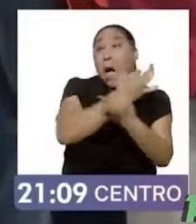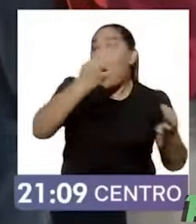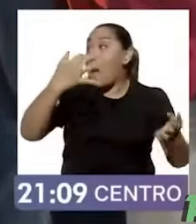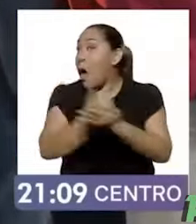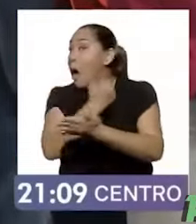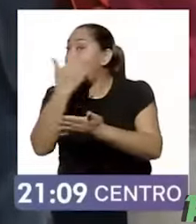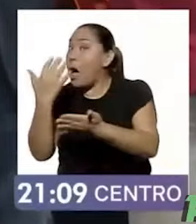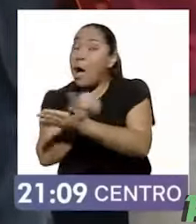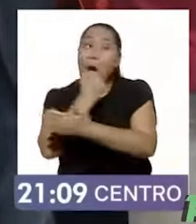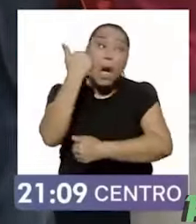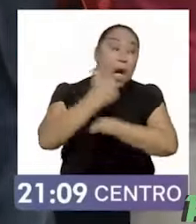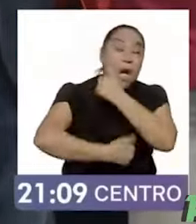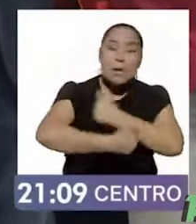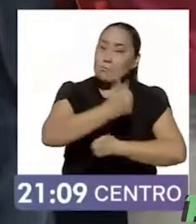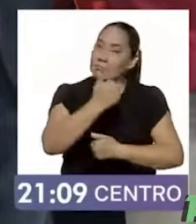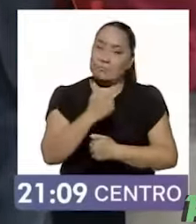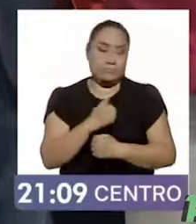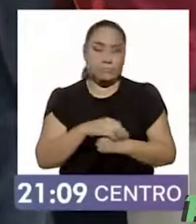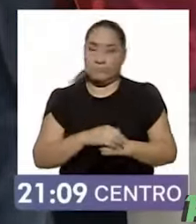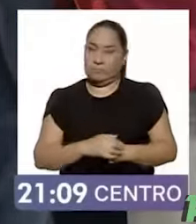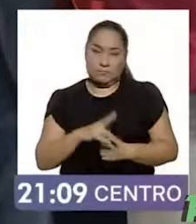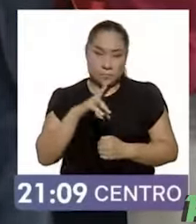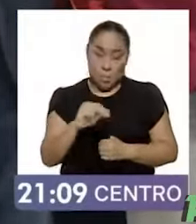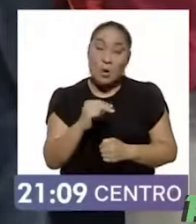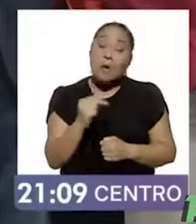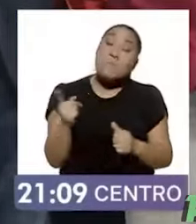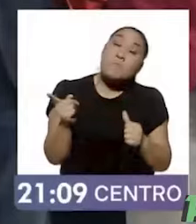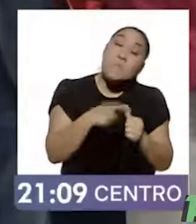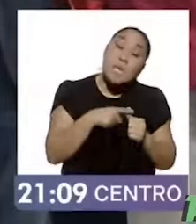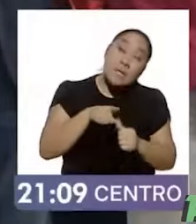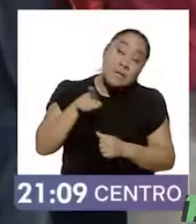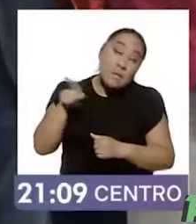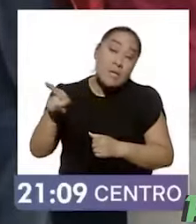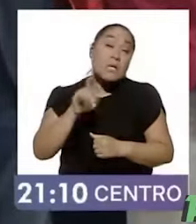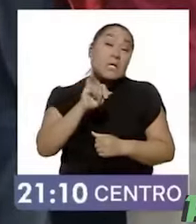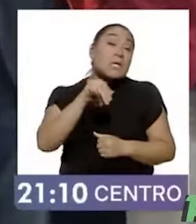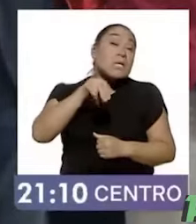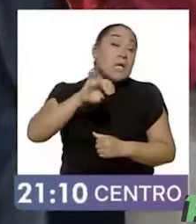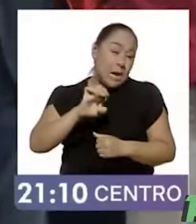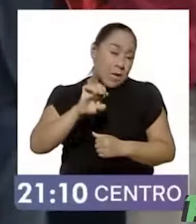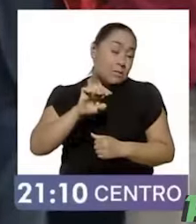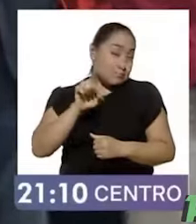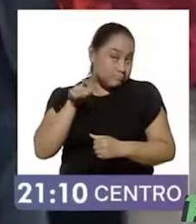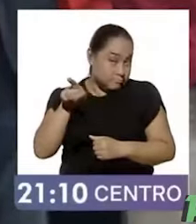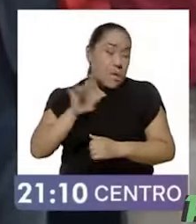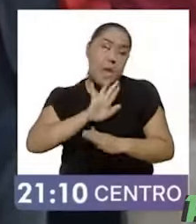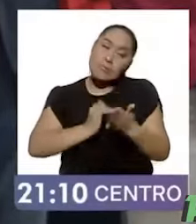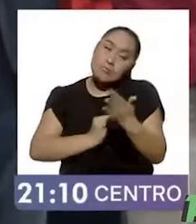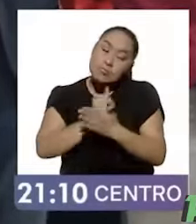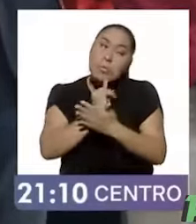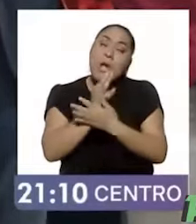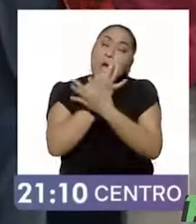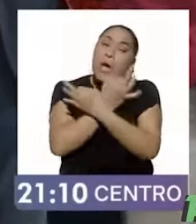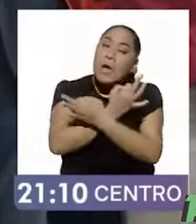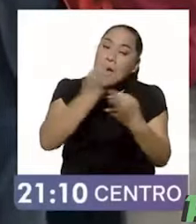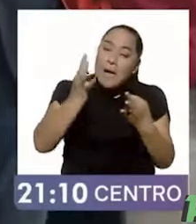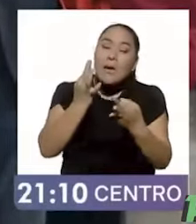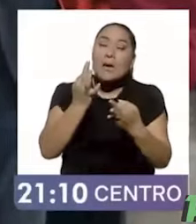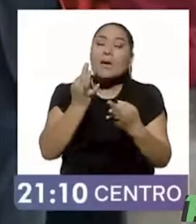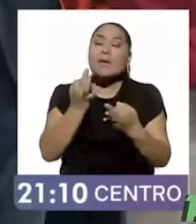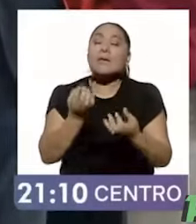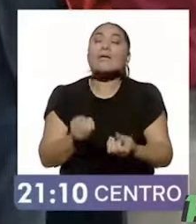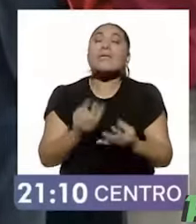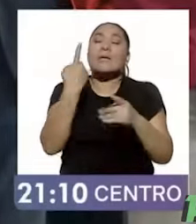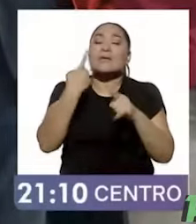contienda, hasta en tanto el Instituto Nacional Electoral de a conocer los resultados